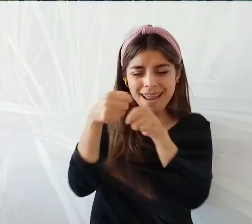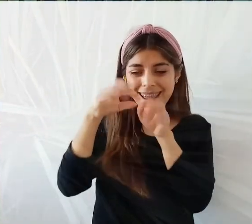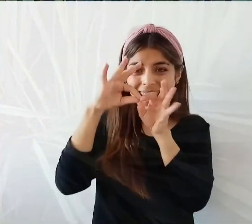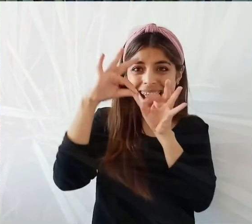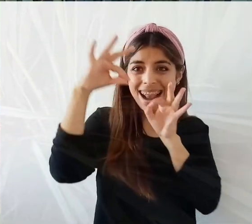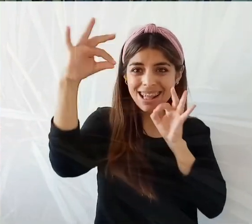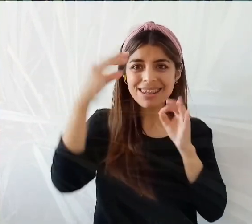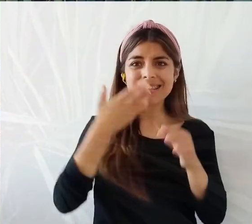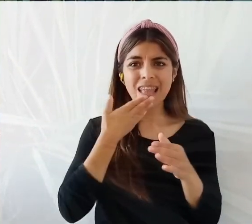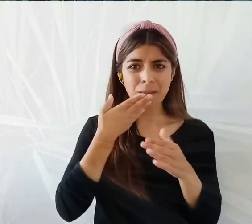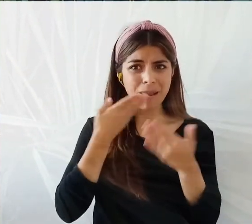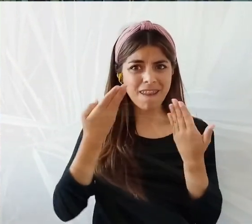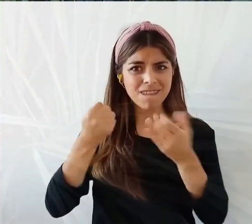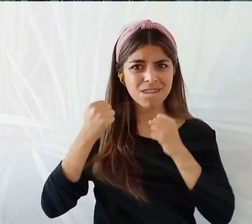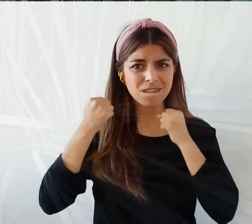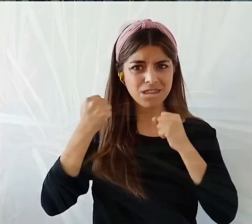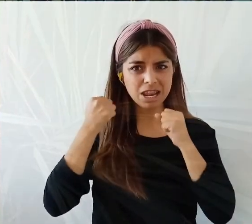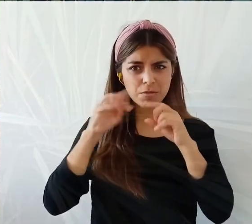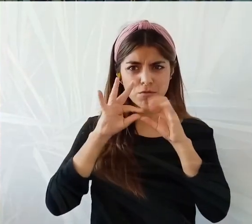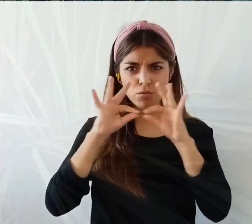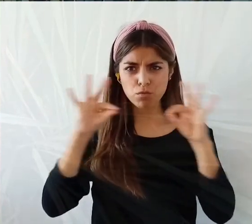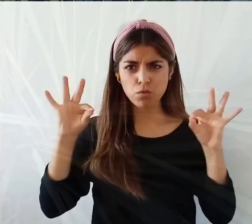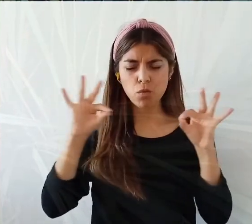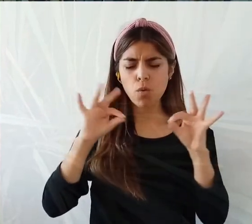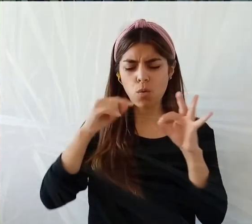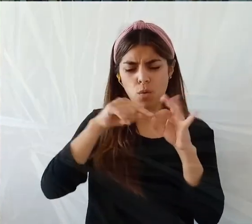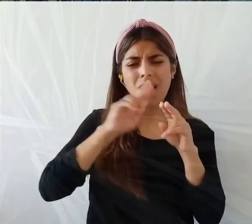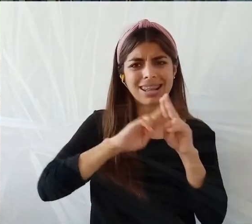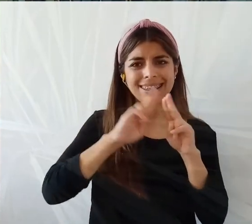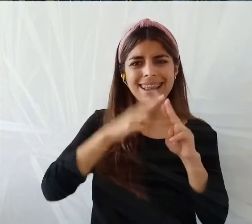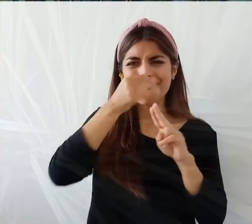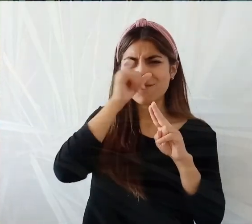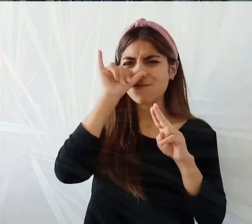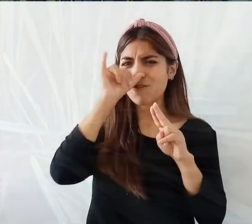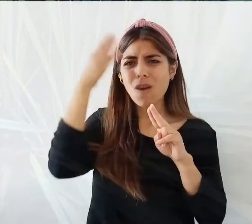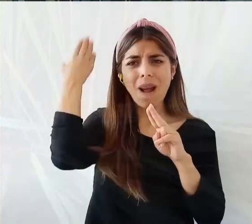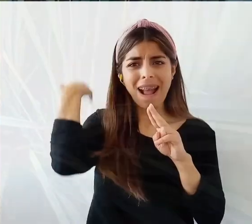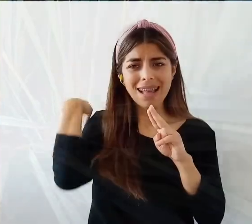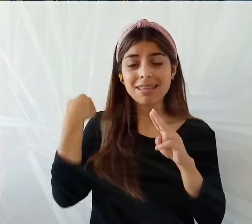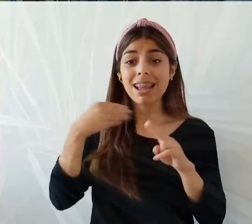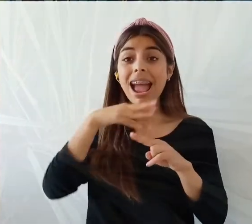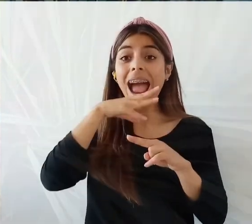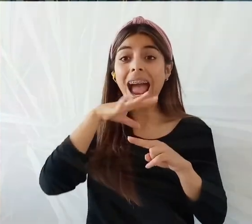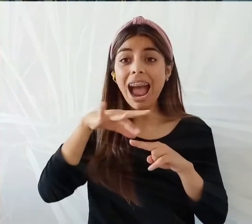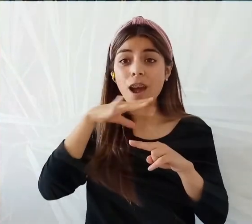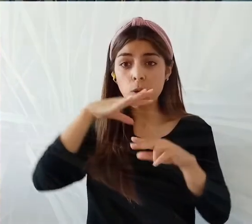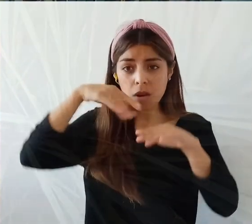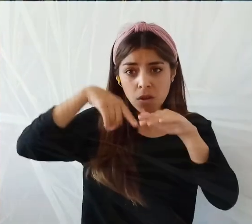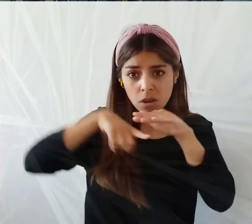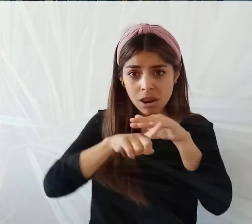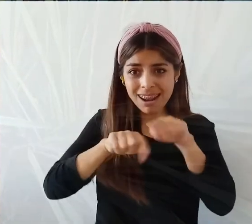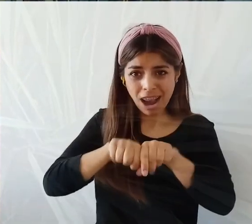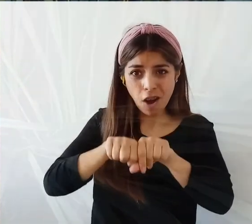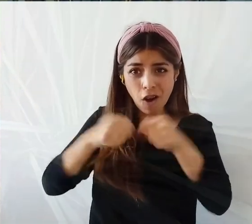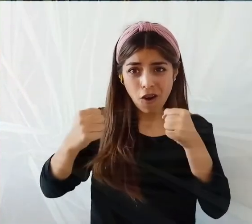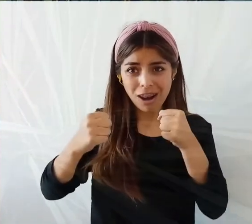el material. Igual que... No se pudo con el agua. No se corta tan poco fácil.